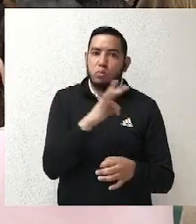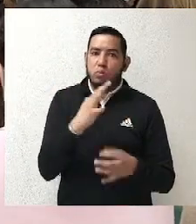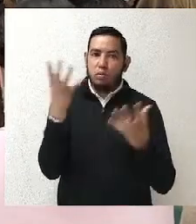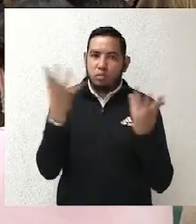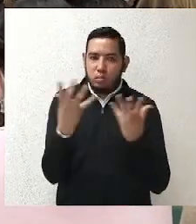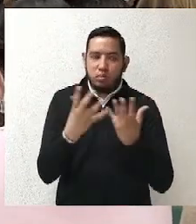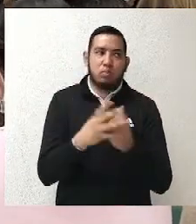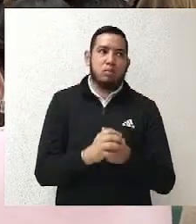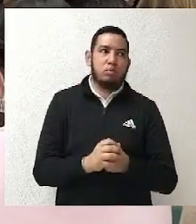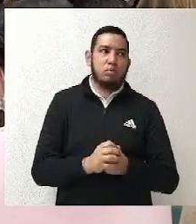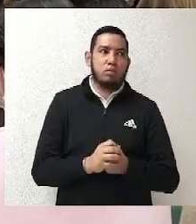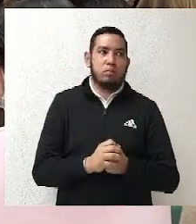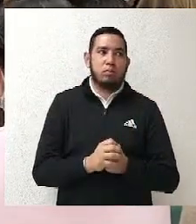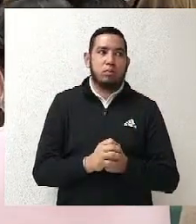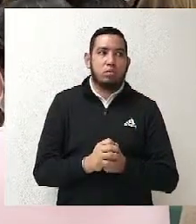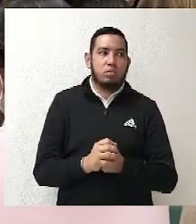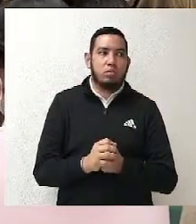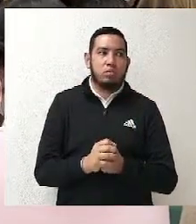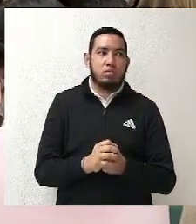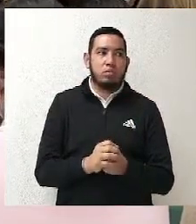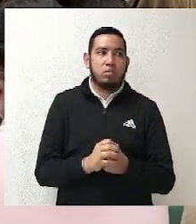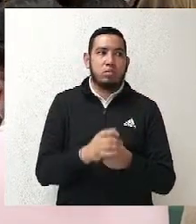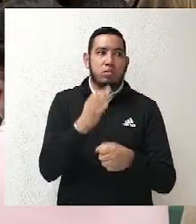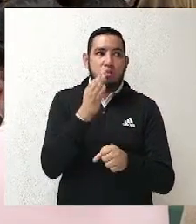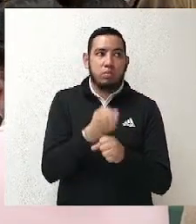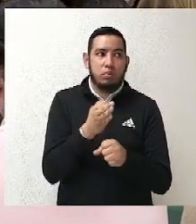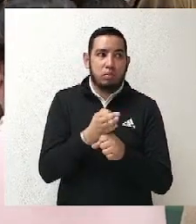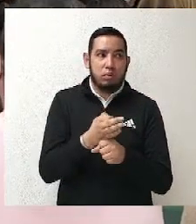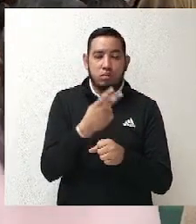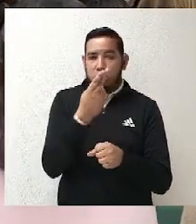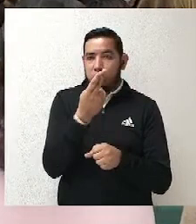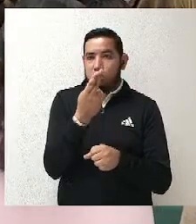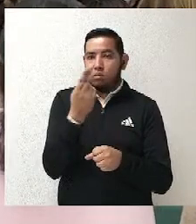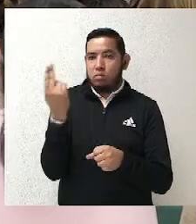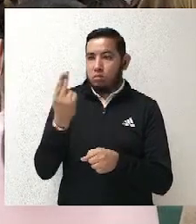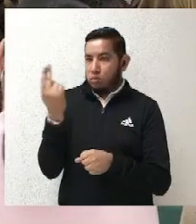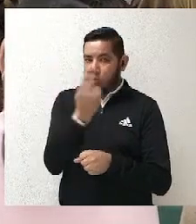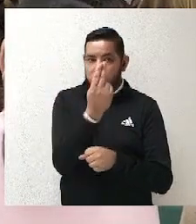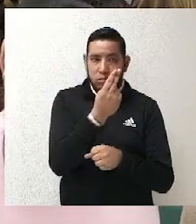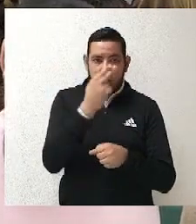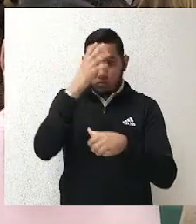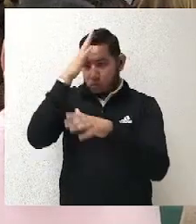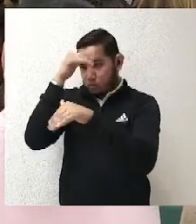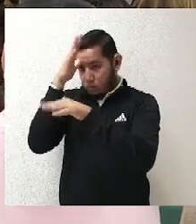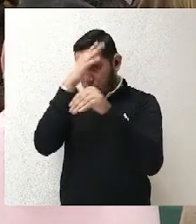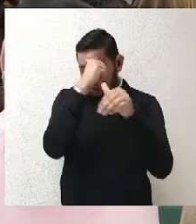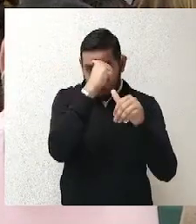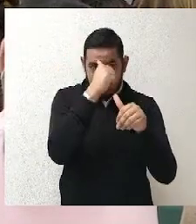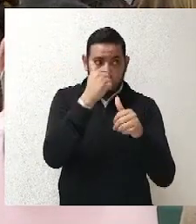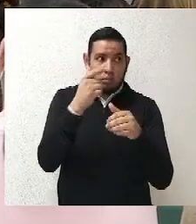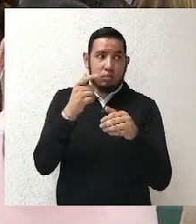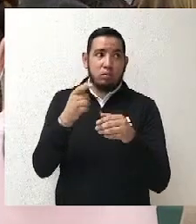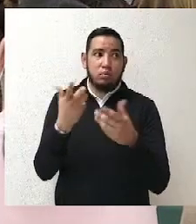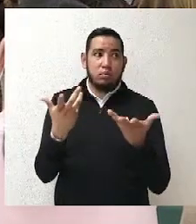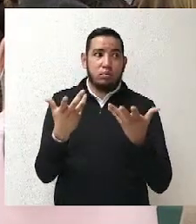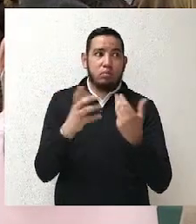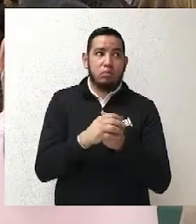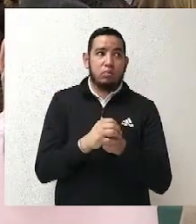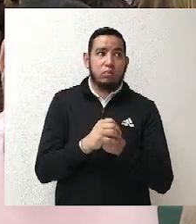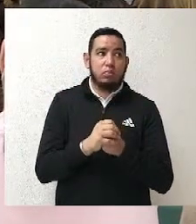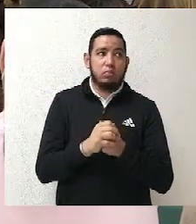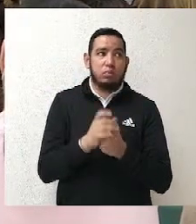se perdía de vista, es que de acuerdo al procedimiento, para la selección del candidato, estas encuestas